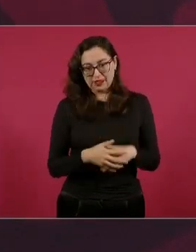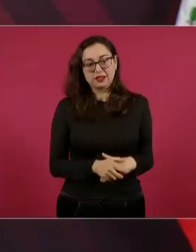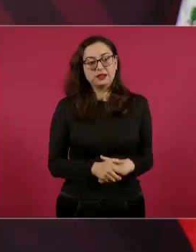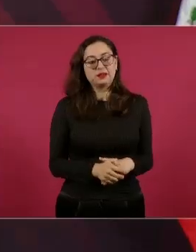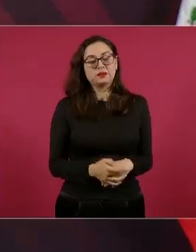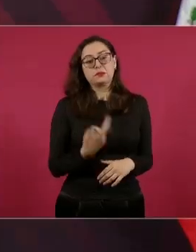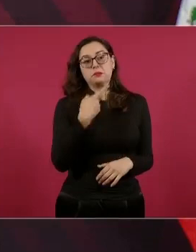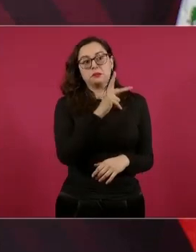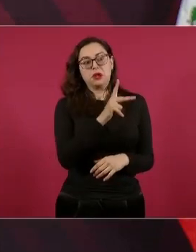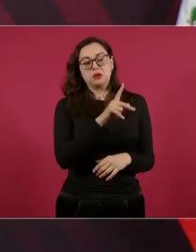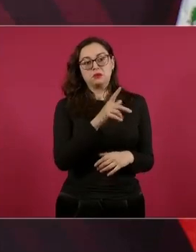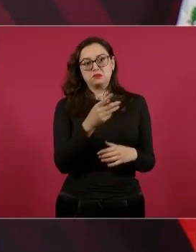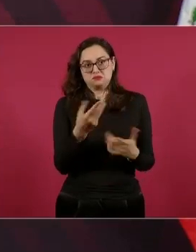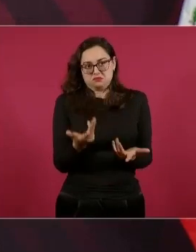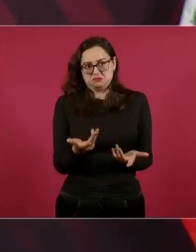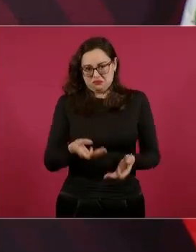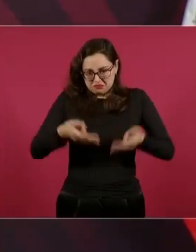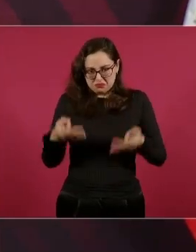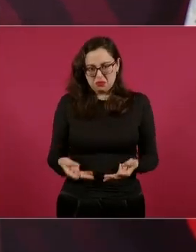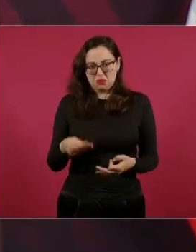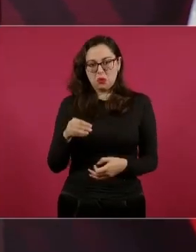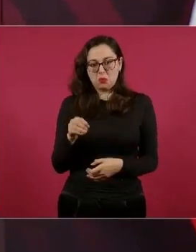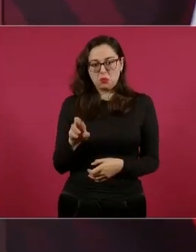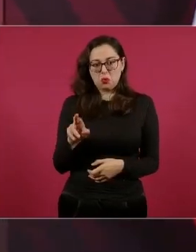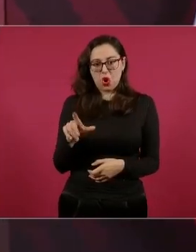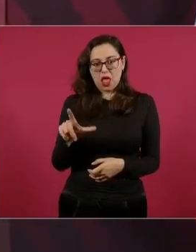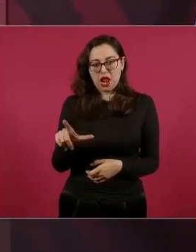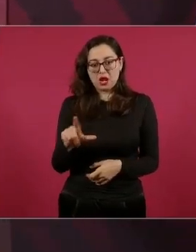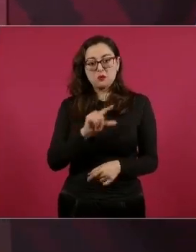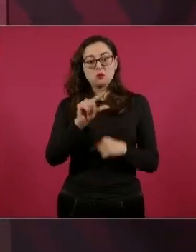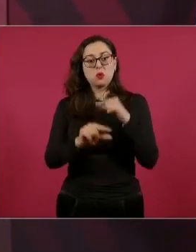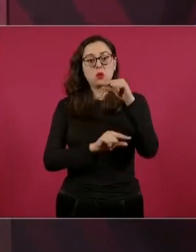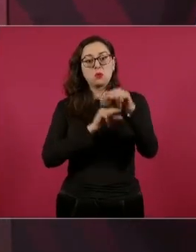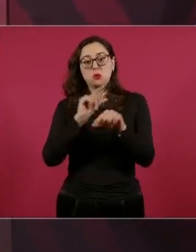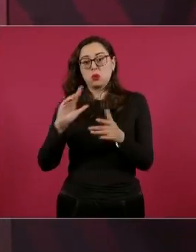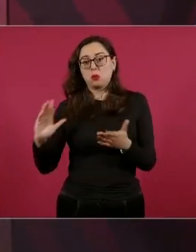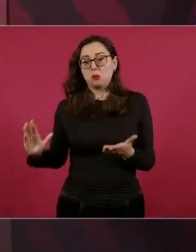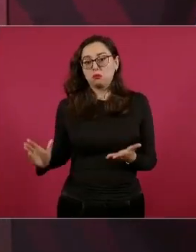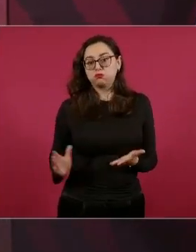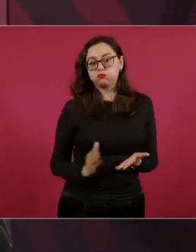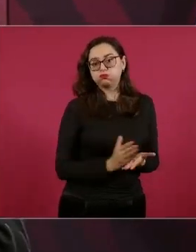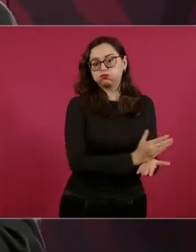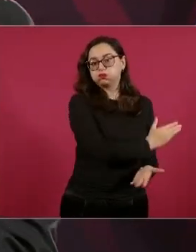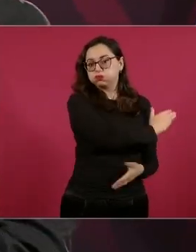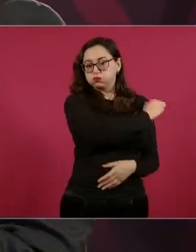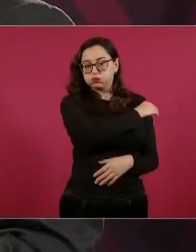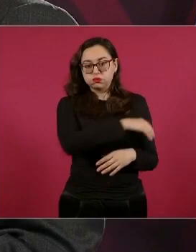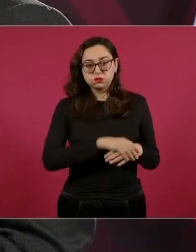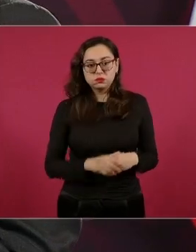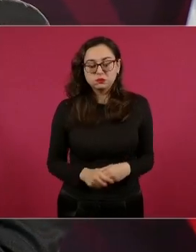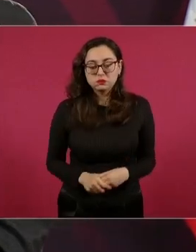haciendo a un lado y empezó a predominar